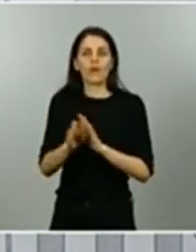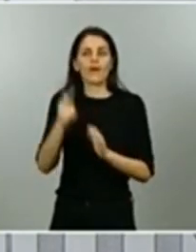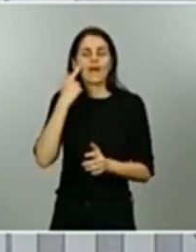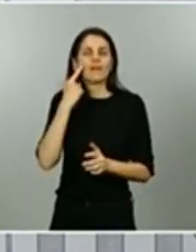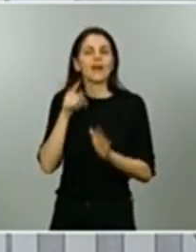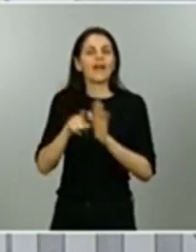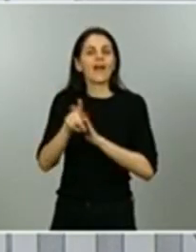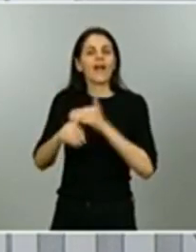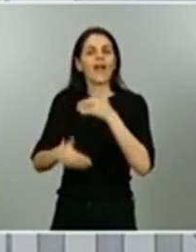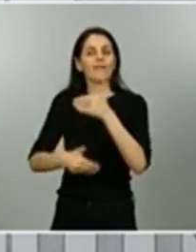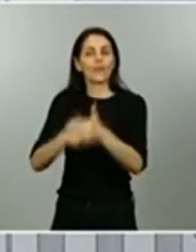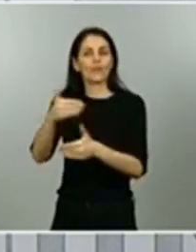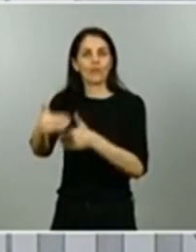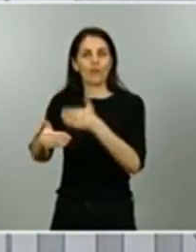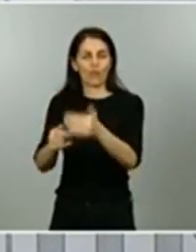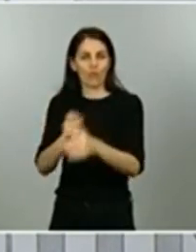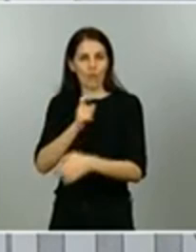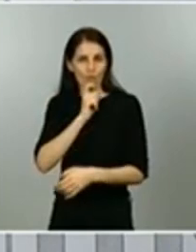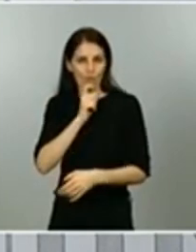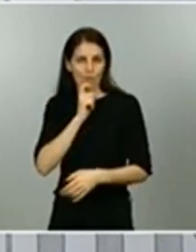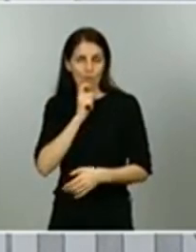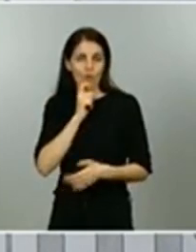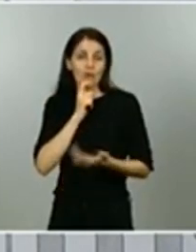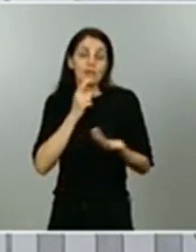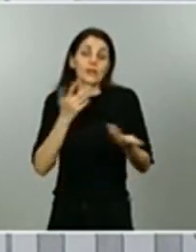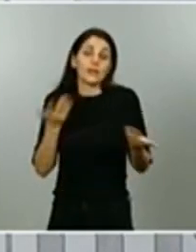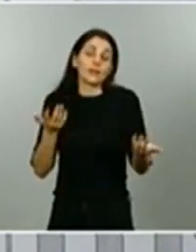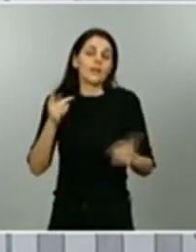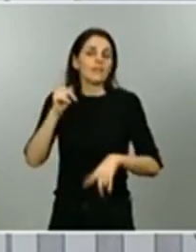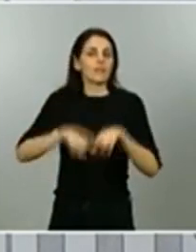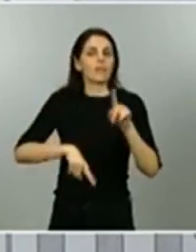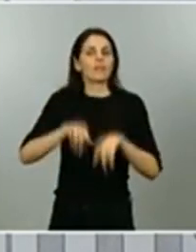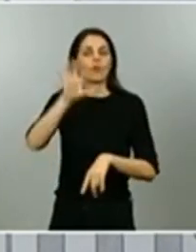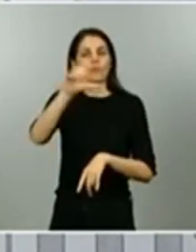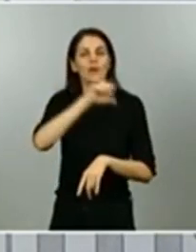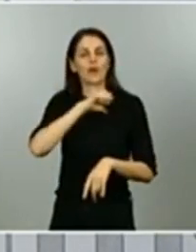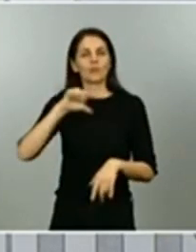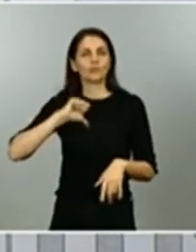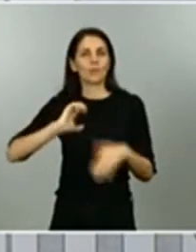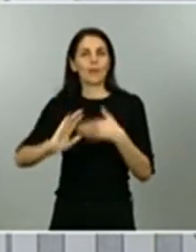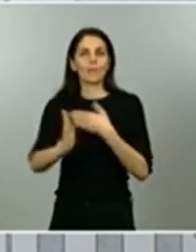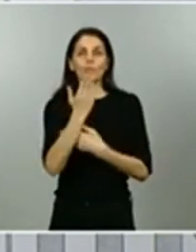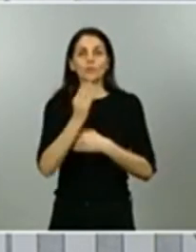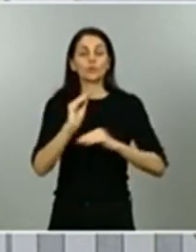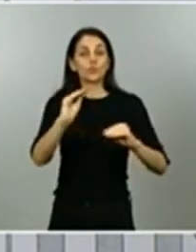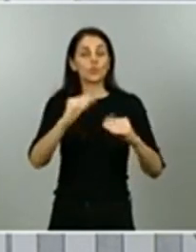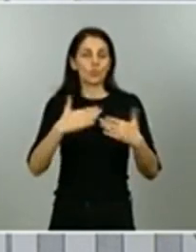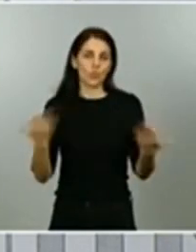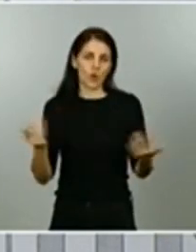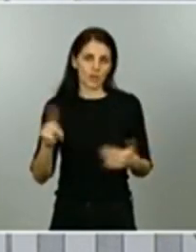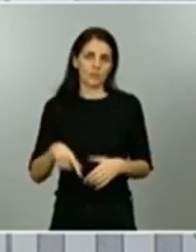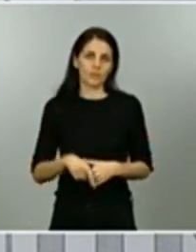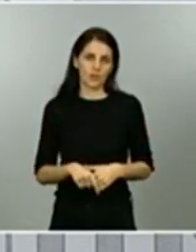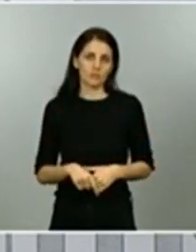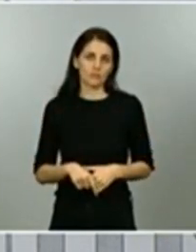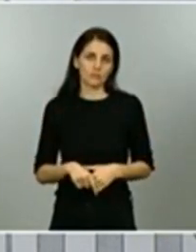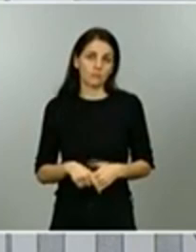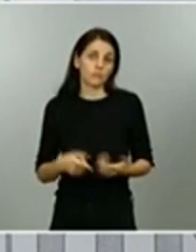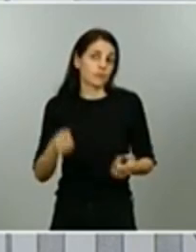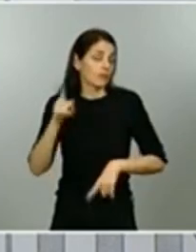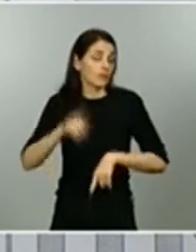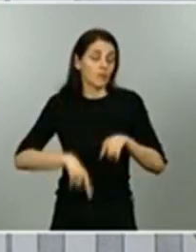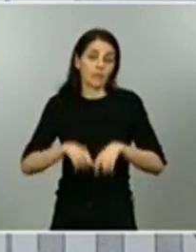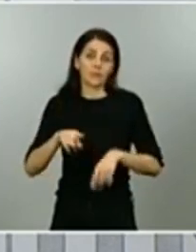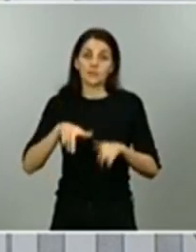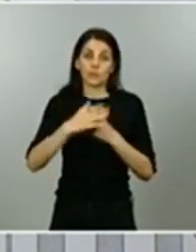atendiendo a las consideraciones que nos puedan hacer las comunidades autónomas en cuyo territorio y sin siquiera la unidad territorial de referencia respecto a los